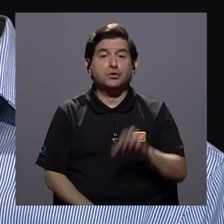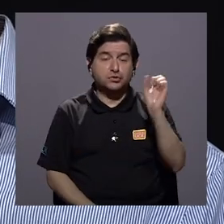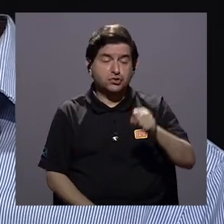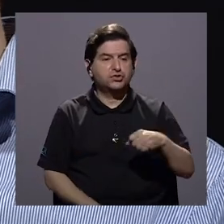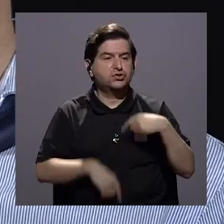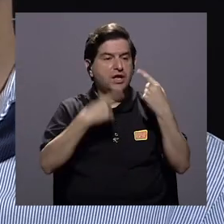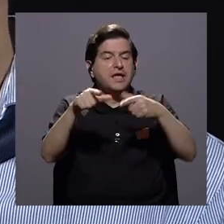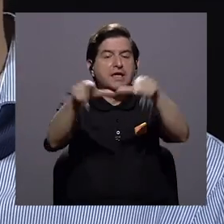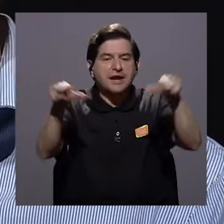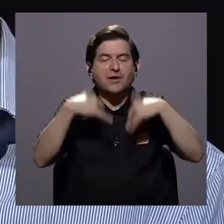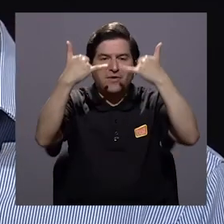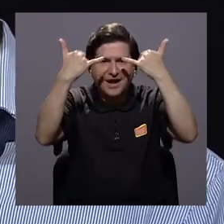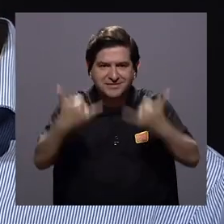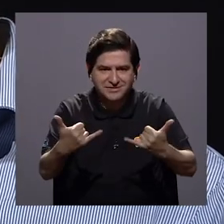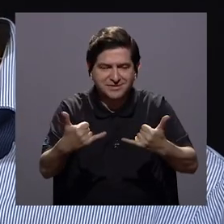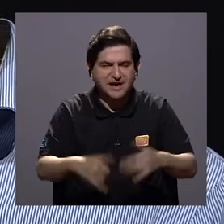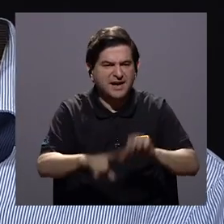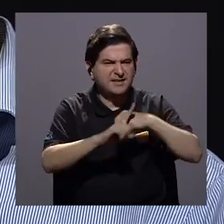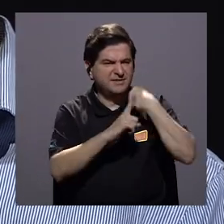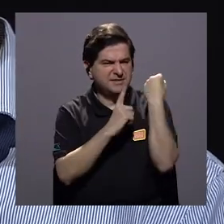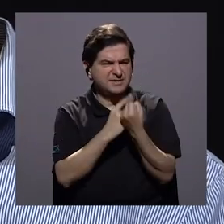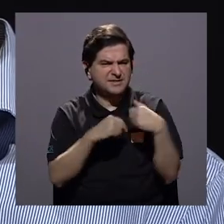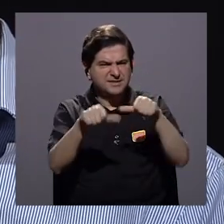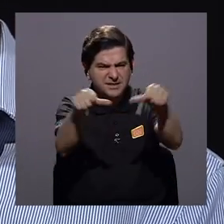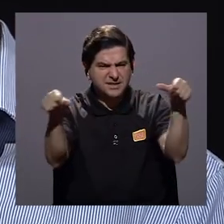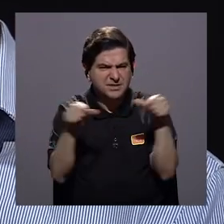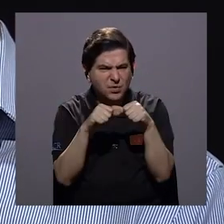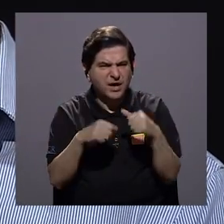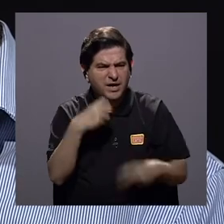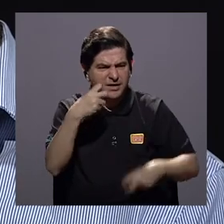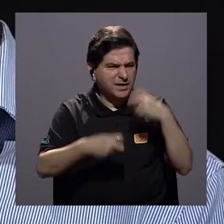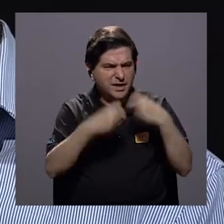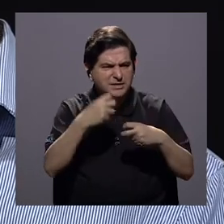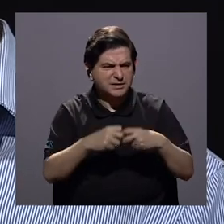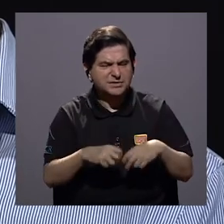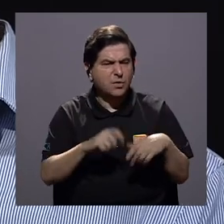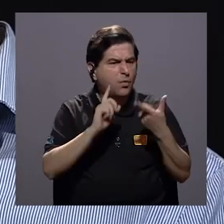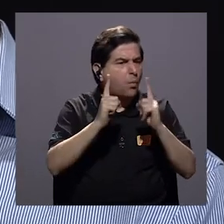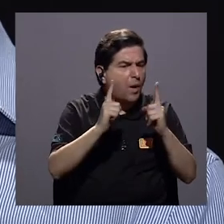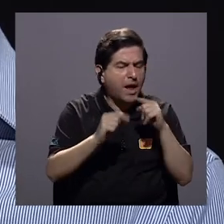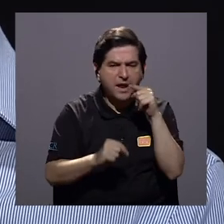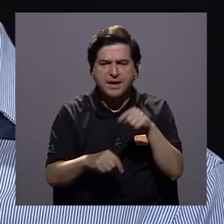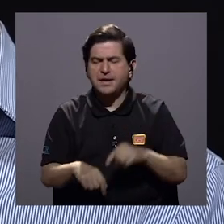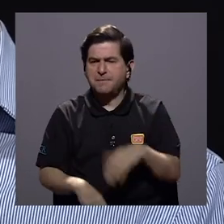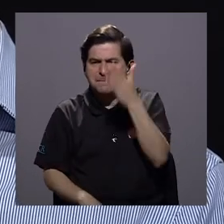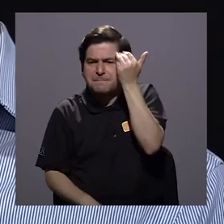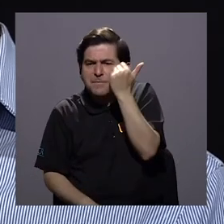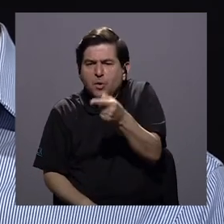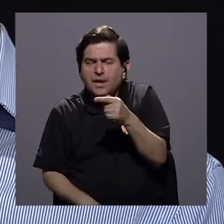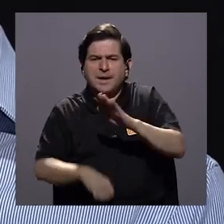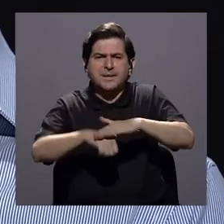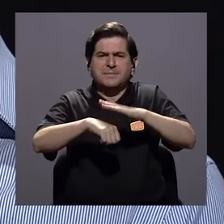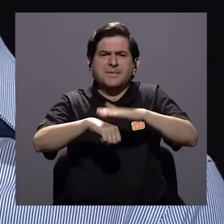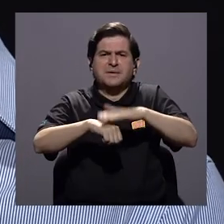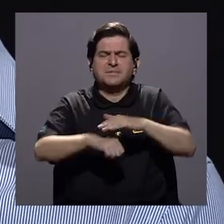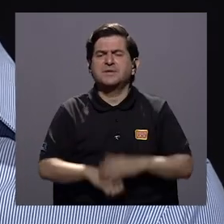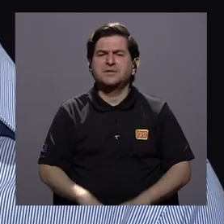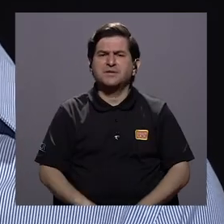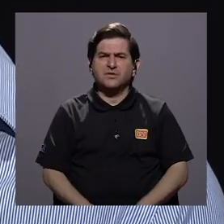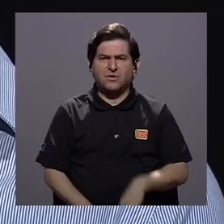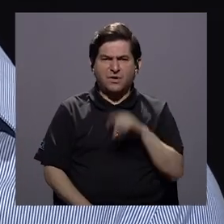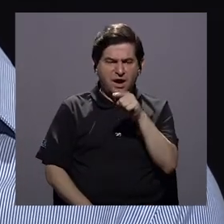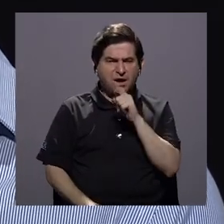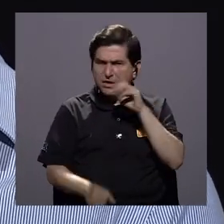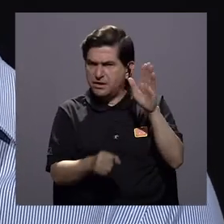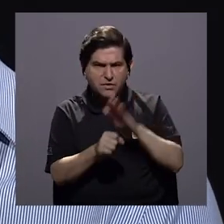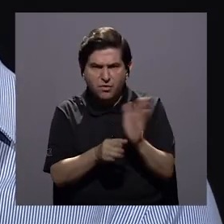haciendo, es ir a ver en el campo cuál es la situación de esas zonas de conflicto y por qué están ahí por qué se les permite estar